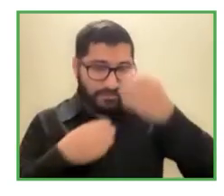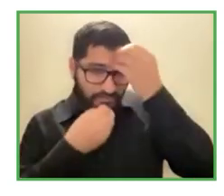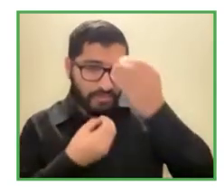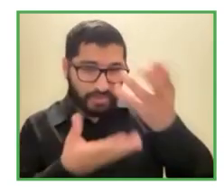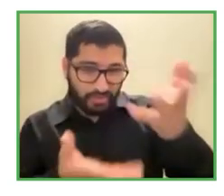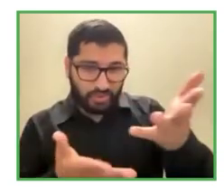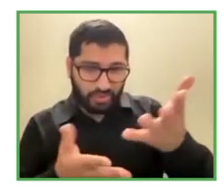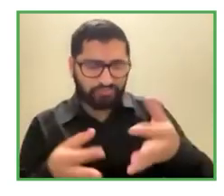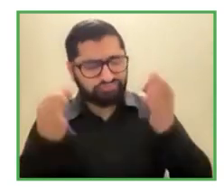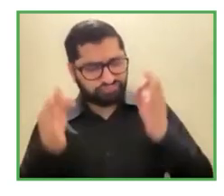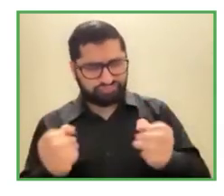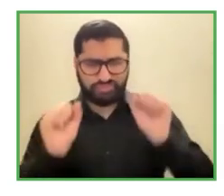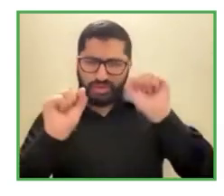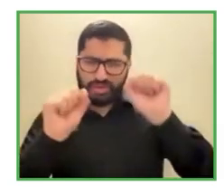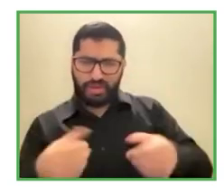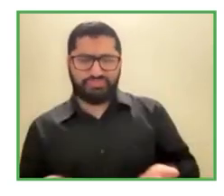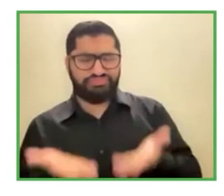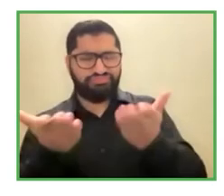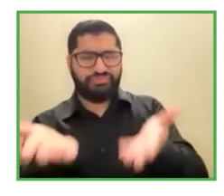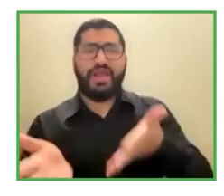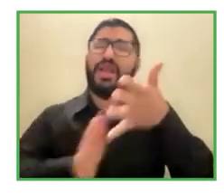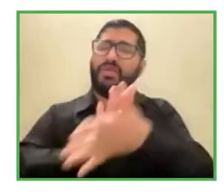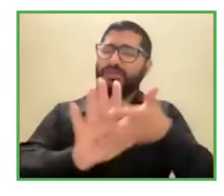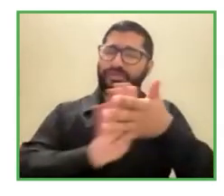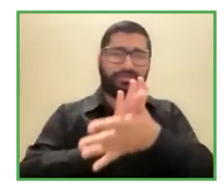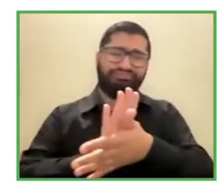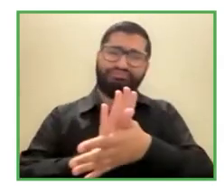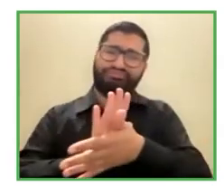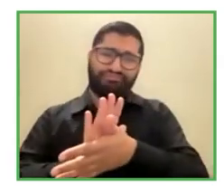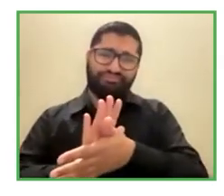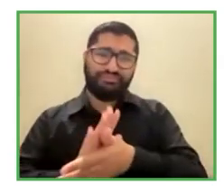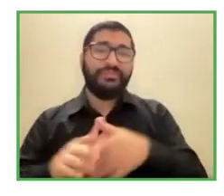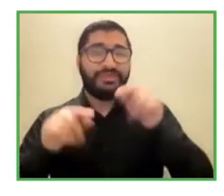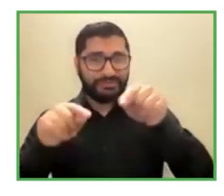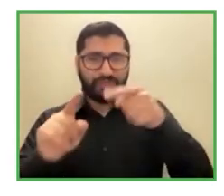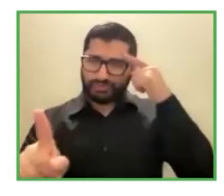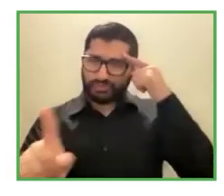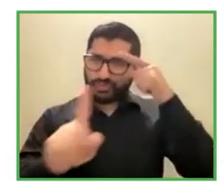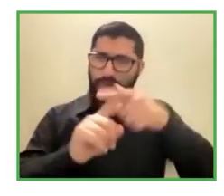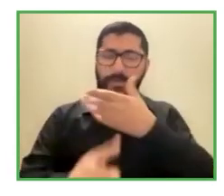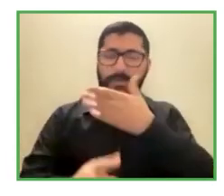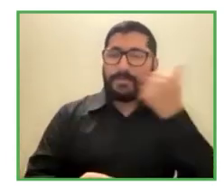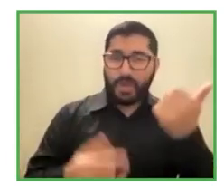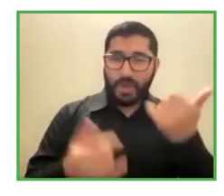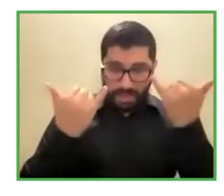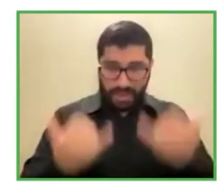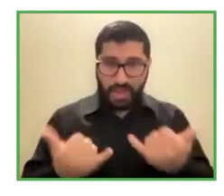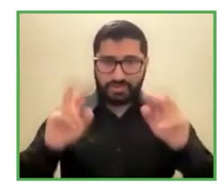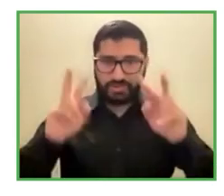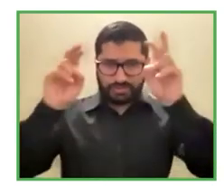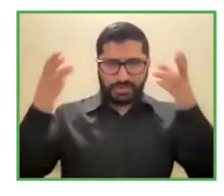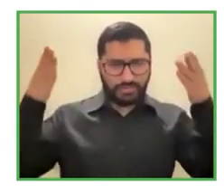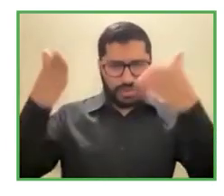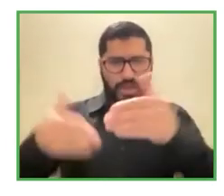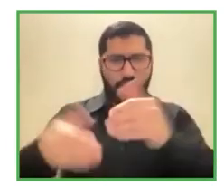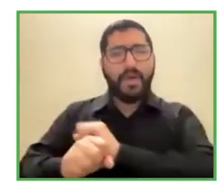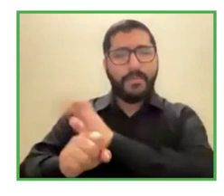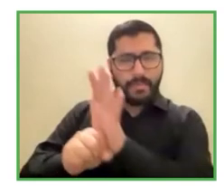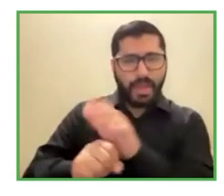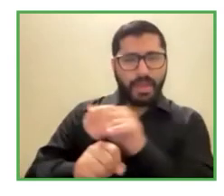señas y realmente esto ha mejorado a lo largo de la pandemia afortunadamente y sí